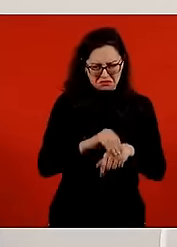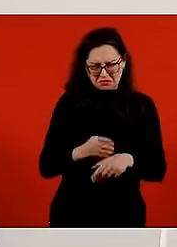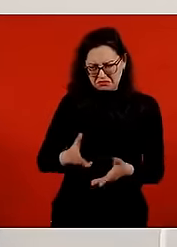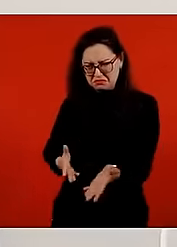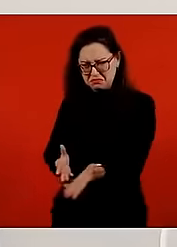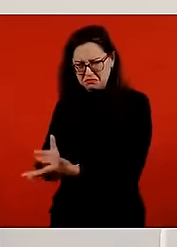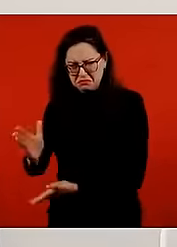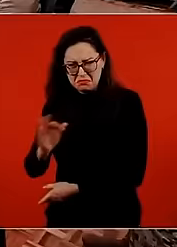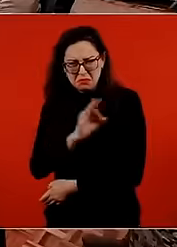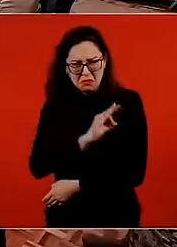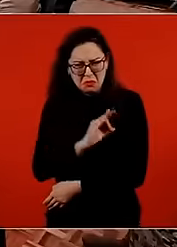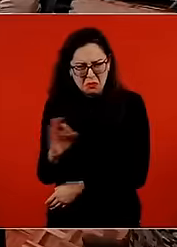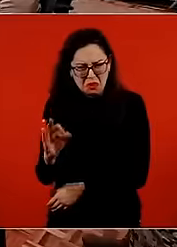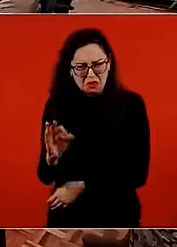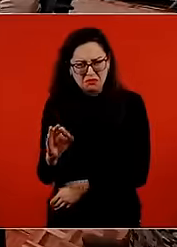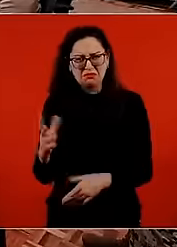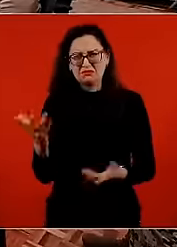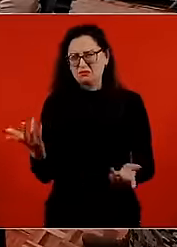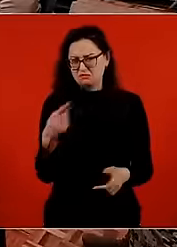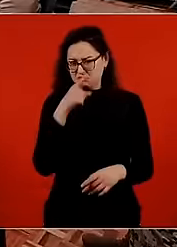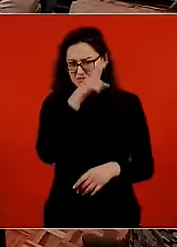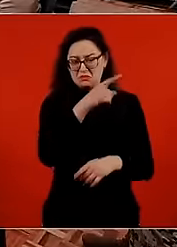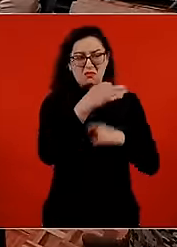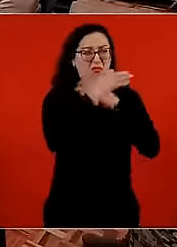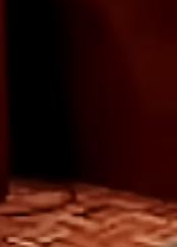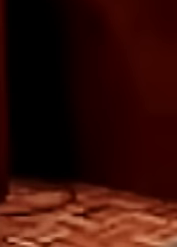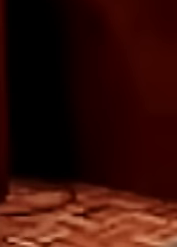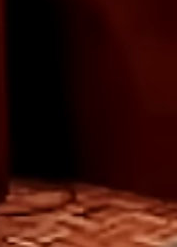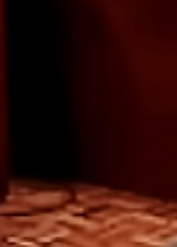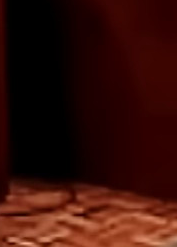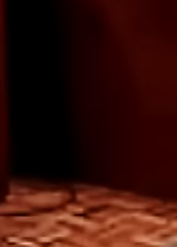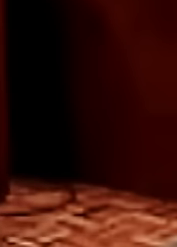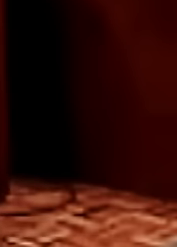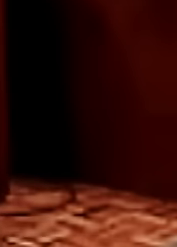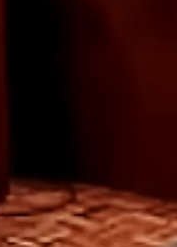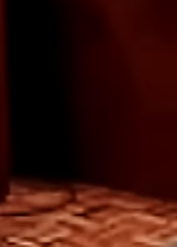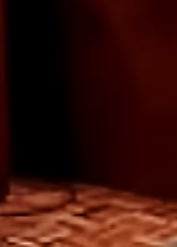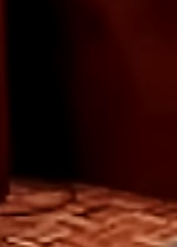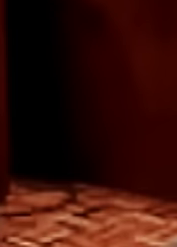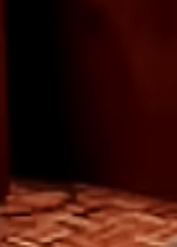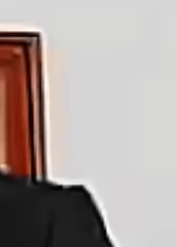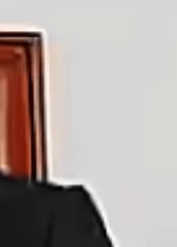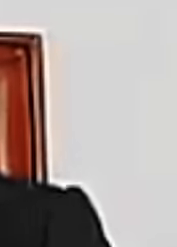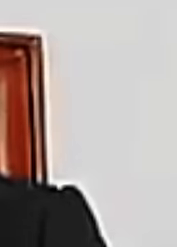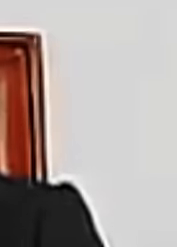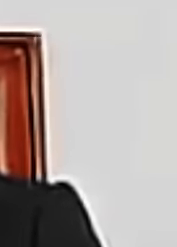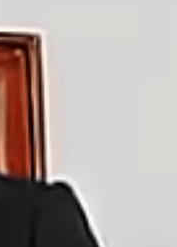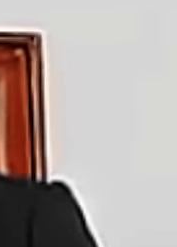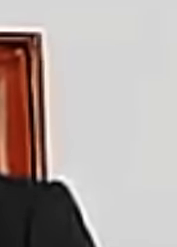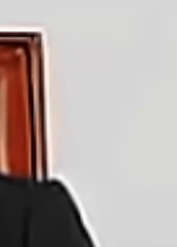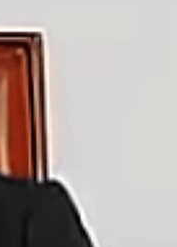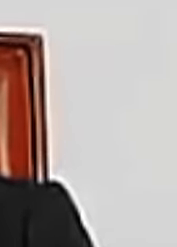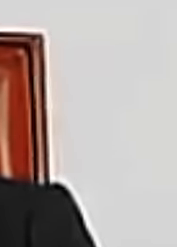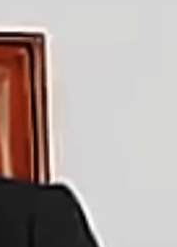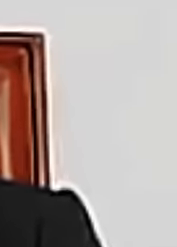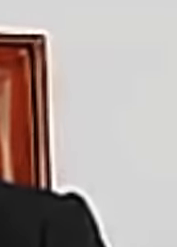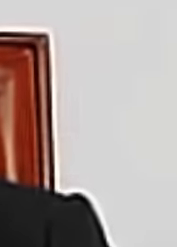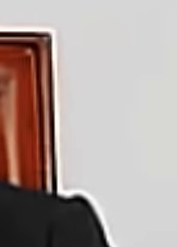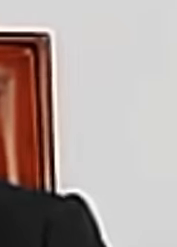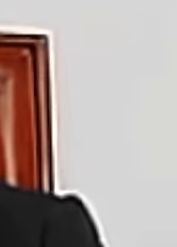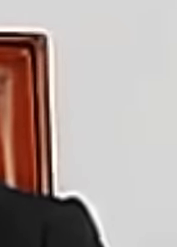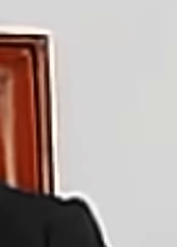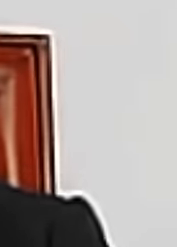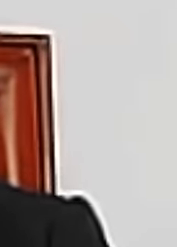dando perdedor o